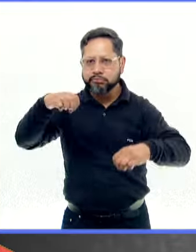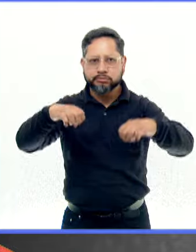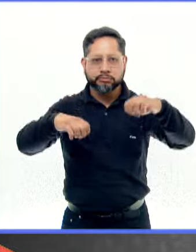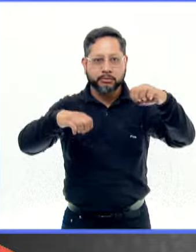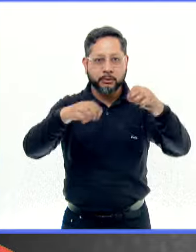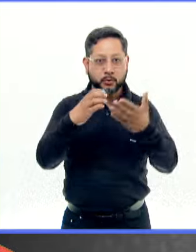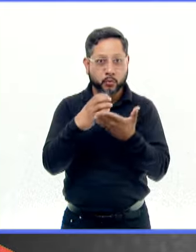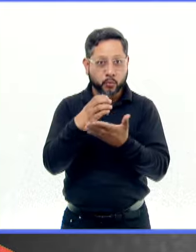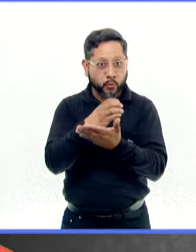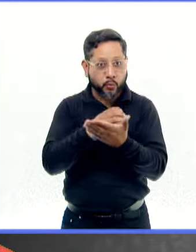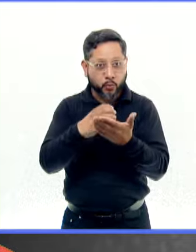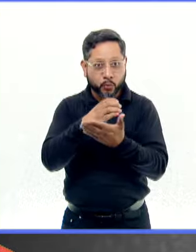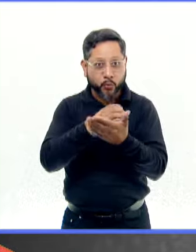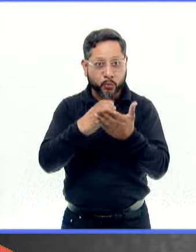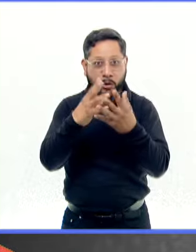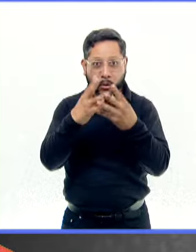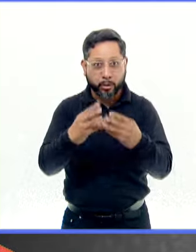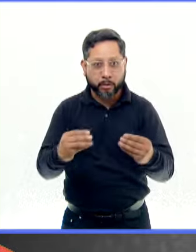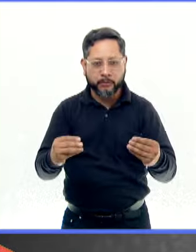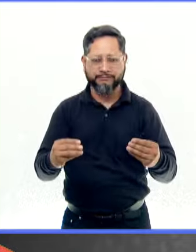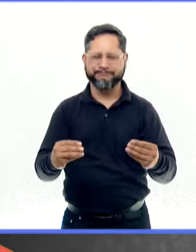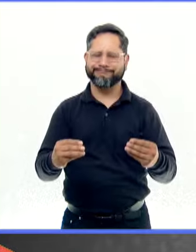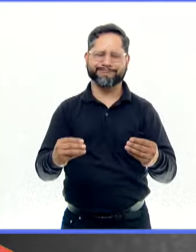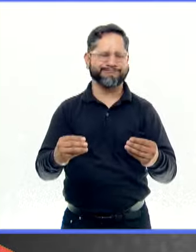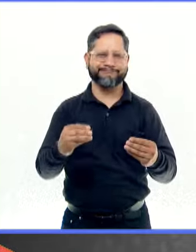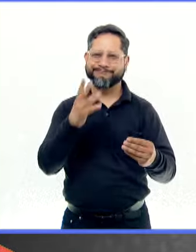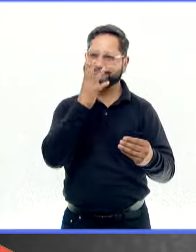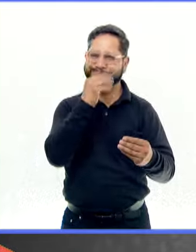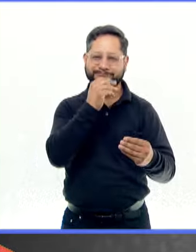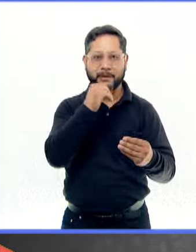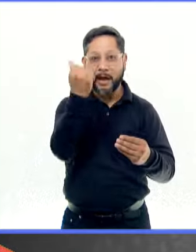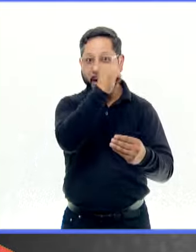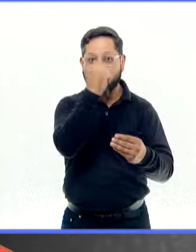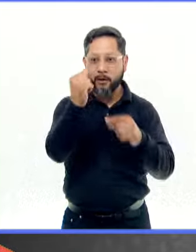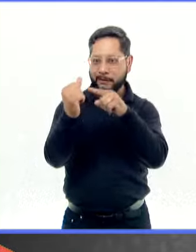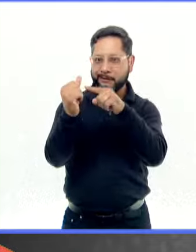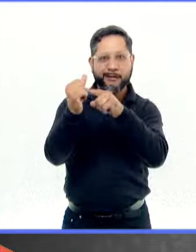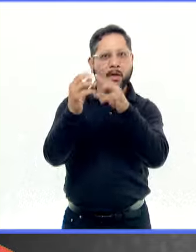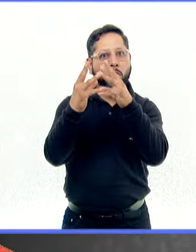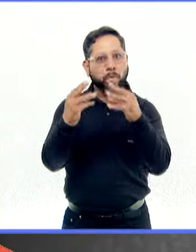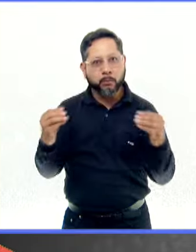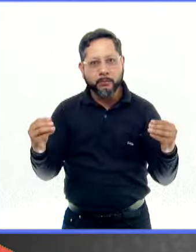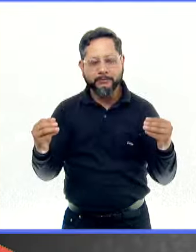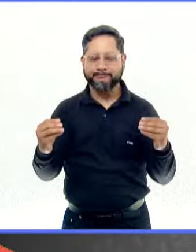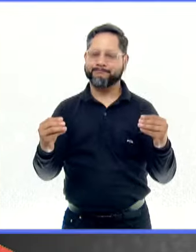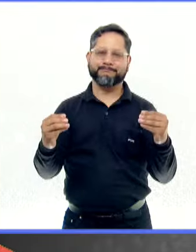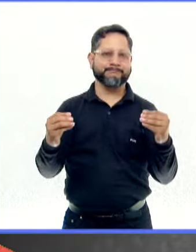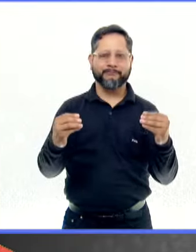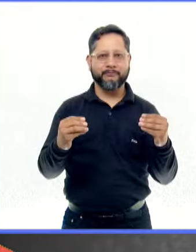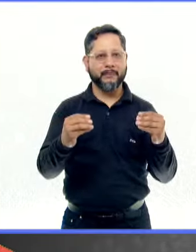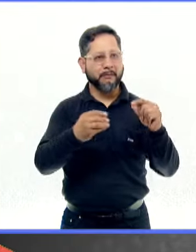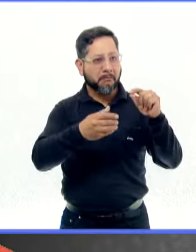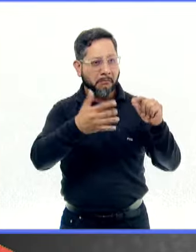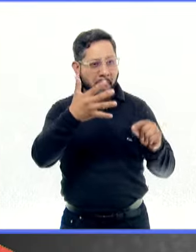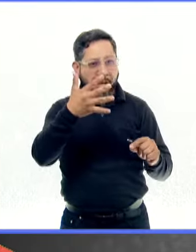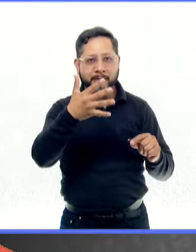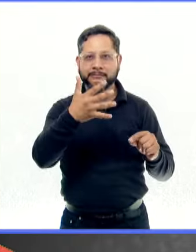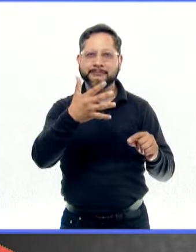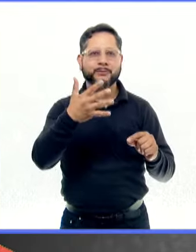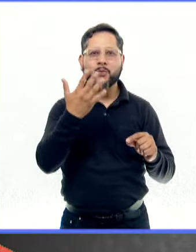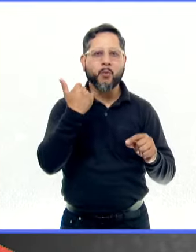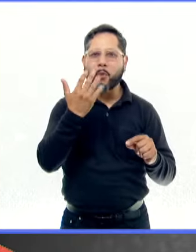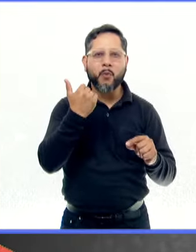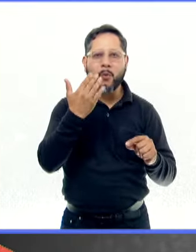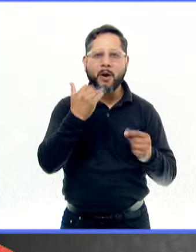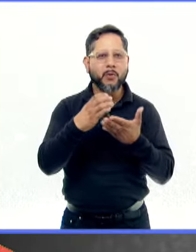curan. Es importante porque también hay muchos mitos sobre las curas del autismo. El autismo, el espectro autista, no tiene una cura